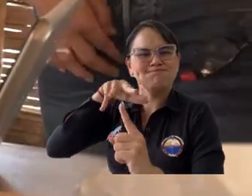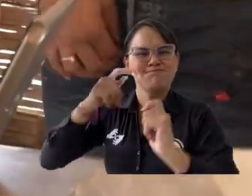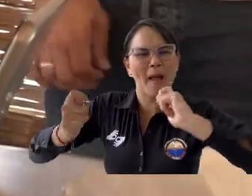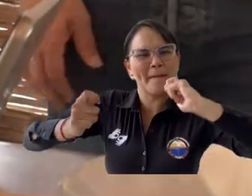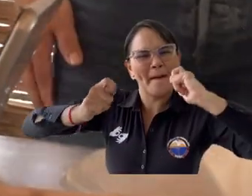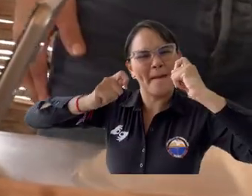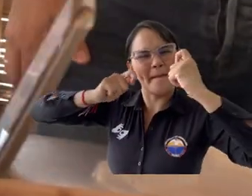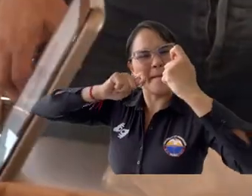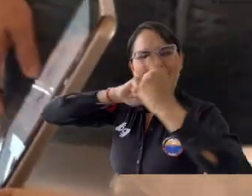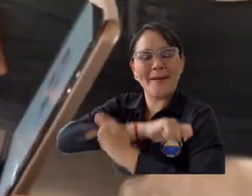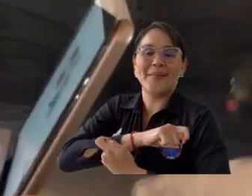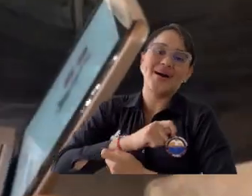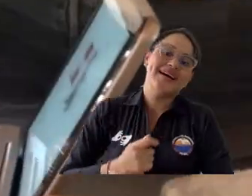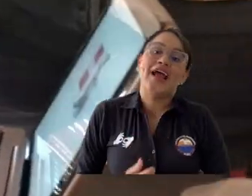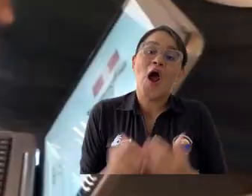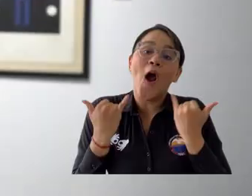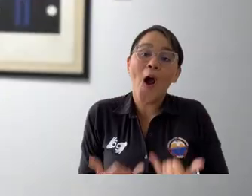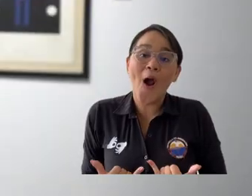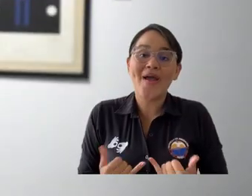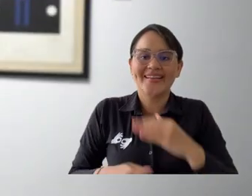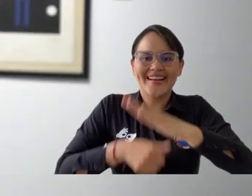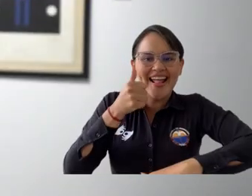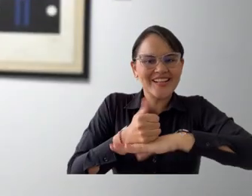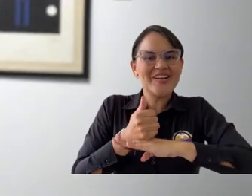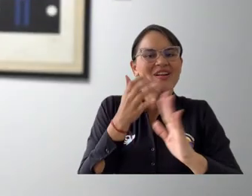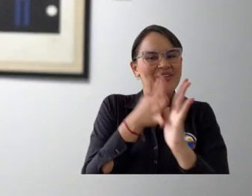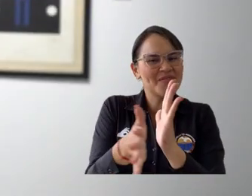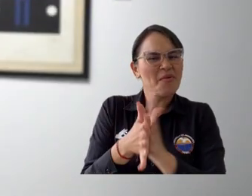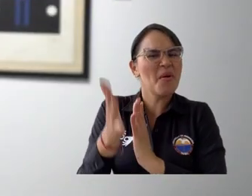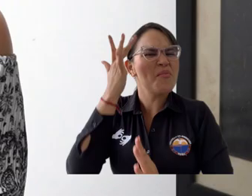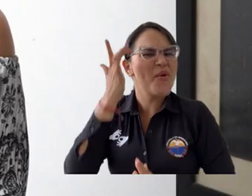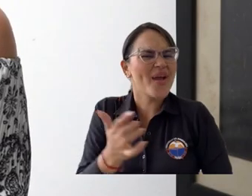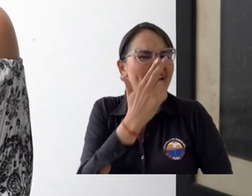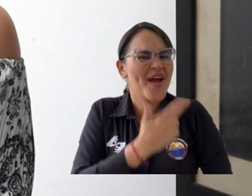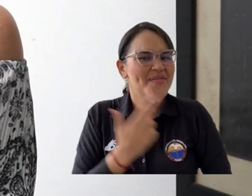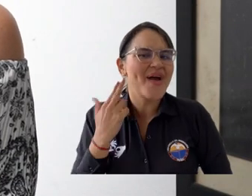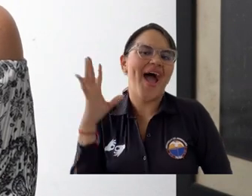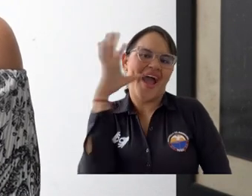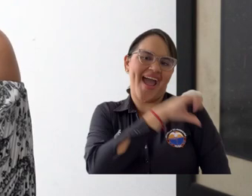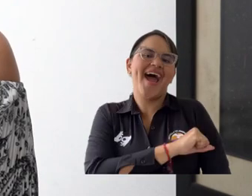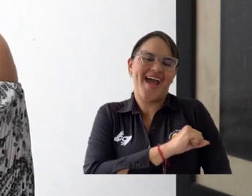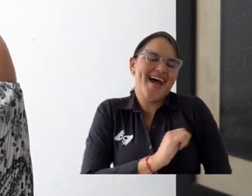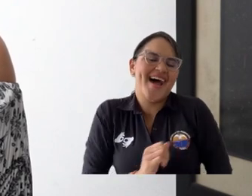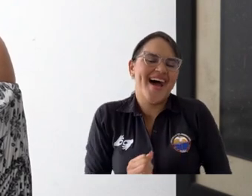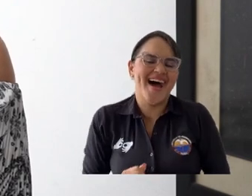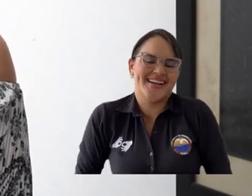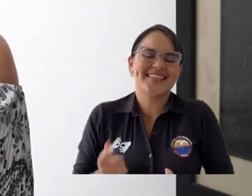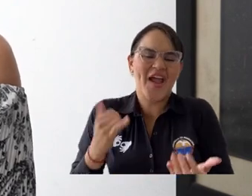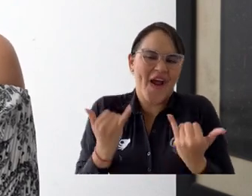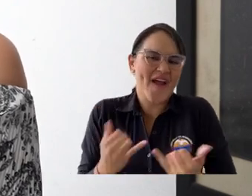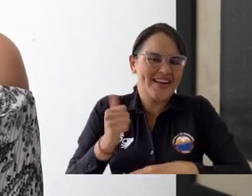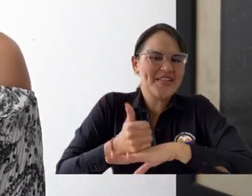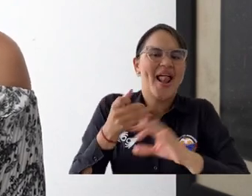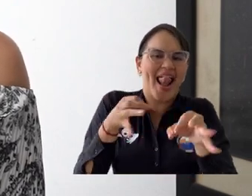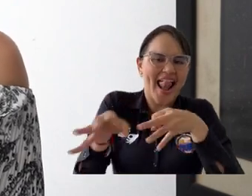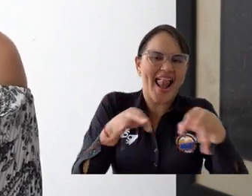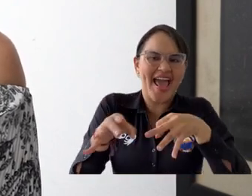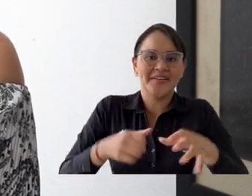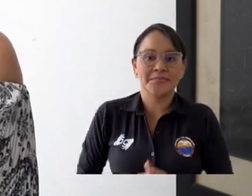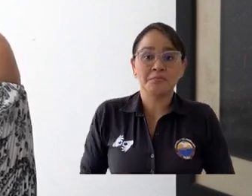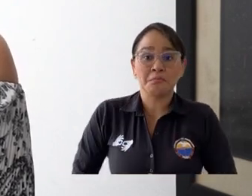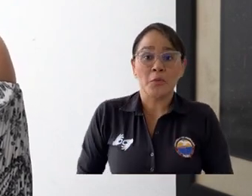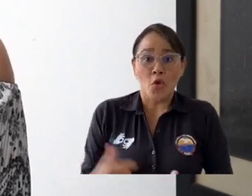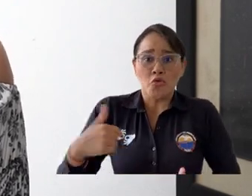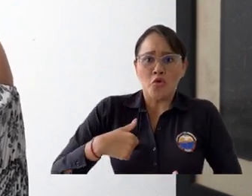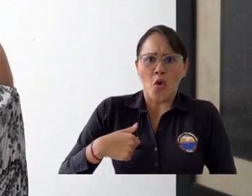tan sabia, dándonos las razones por las cuales somos una universidad comprometida. La verdad no me sorprende, me hubiera sorprendido lo contrario,